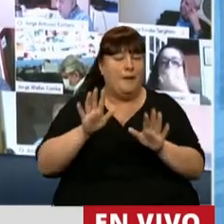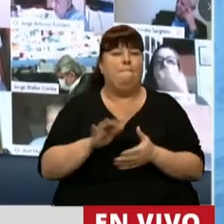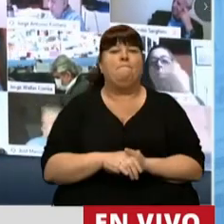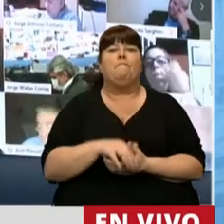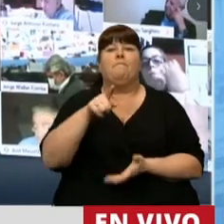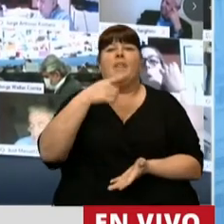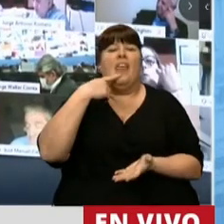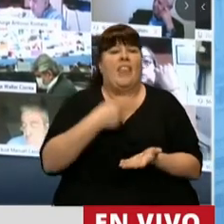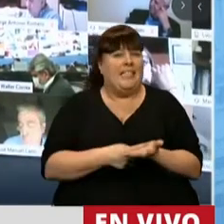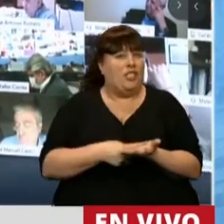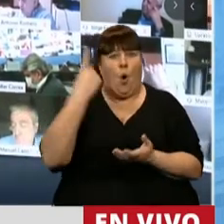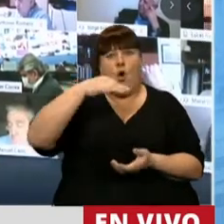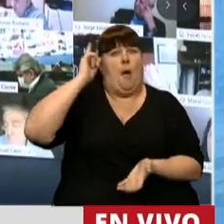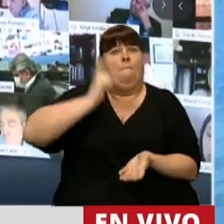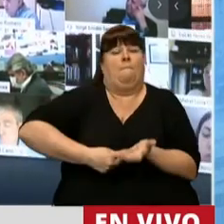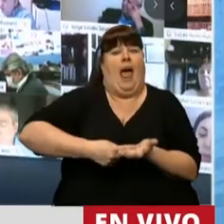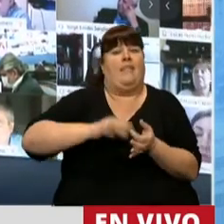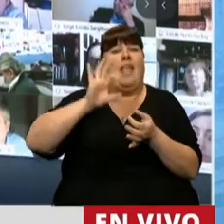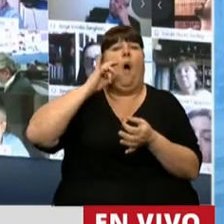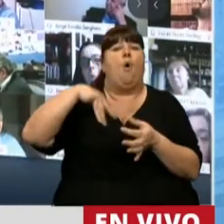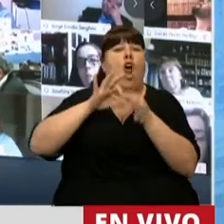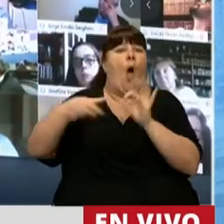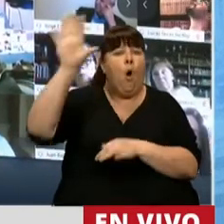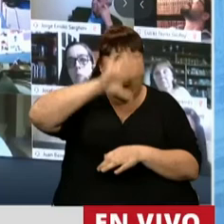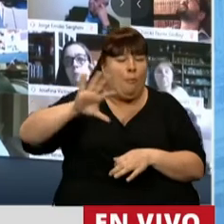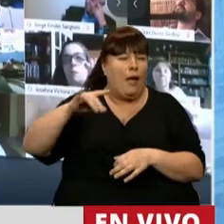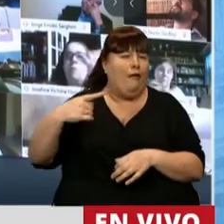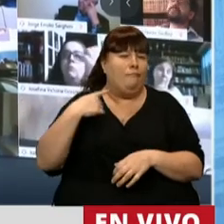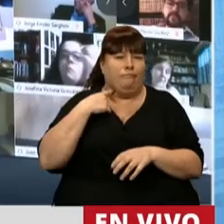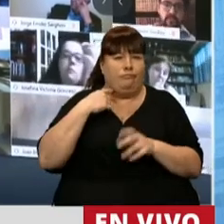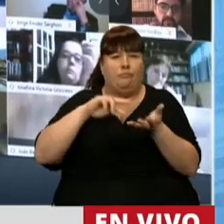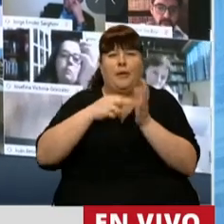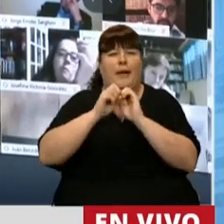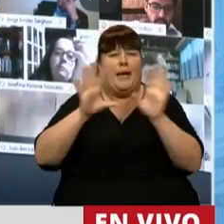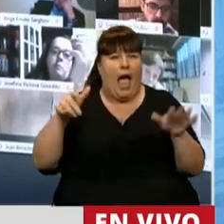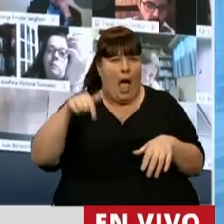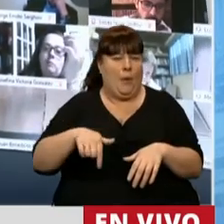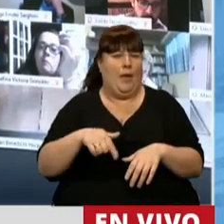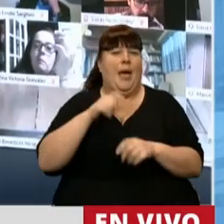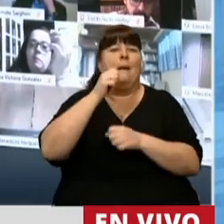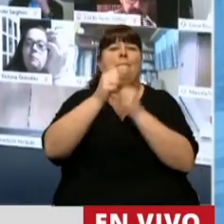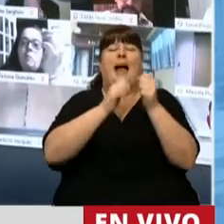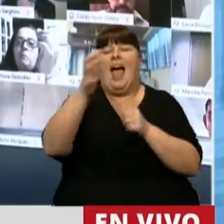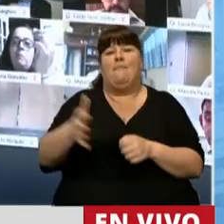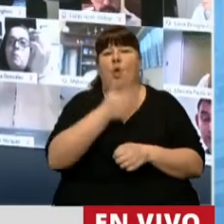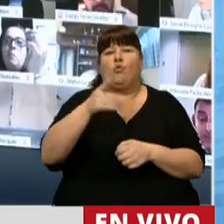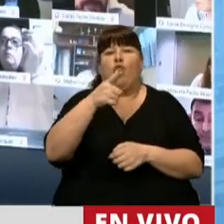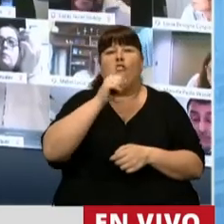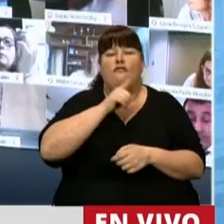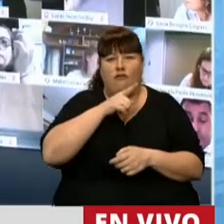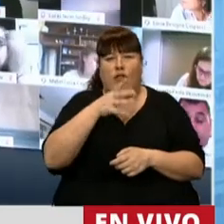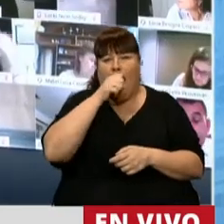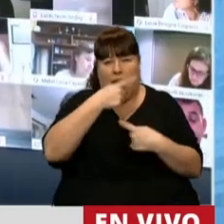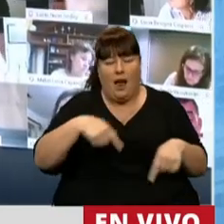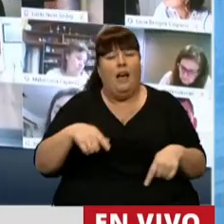decisión unilateral de la Unión Europea ha generado un daño inmediato a la citricultura nacional y